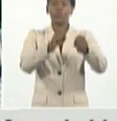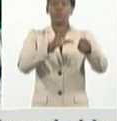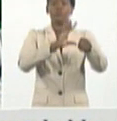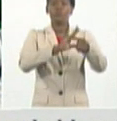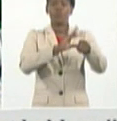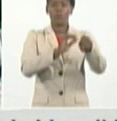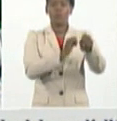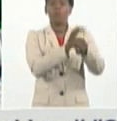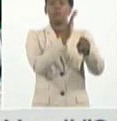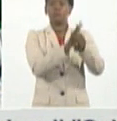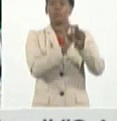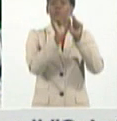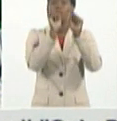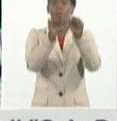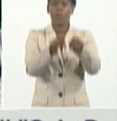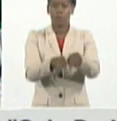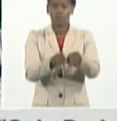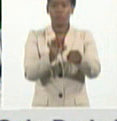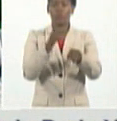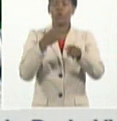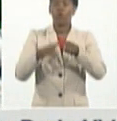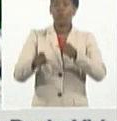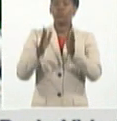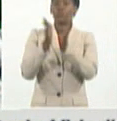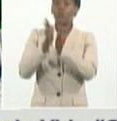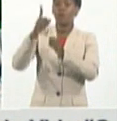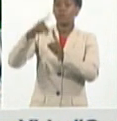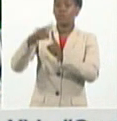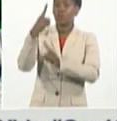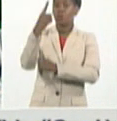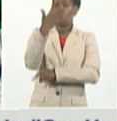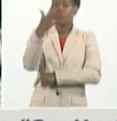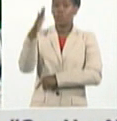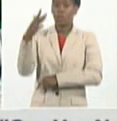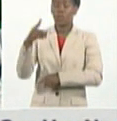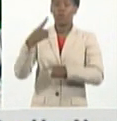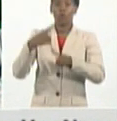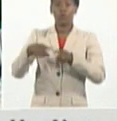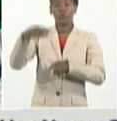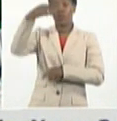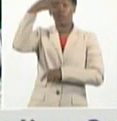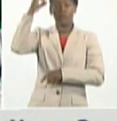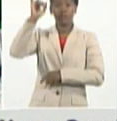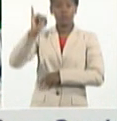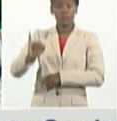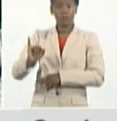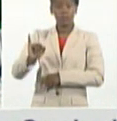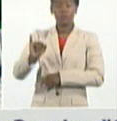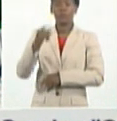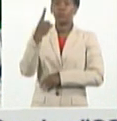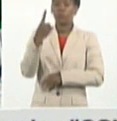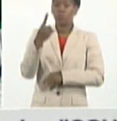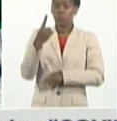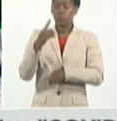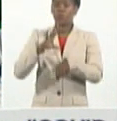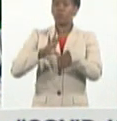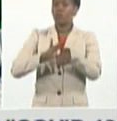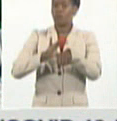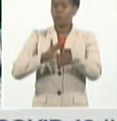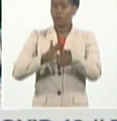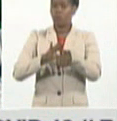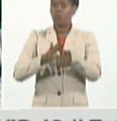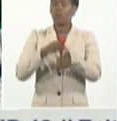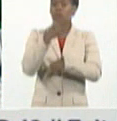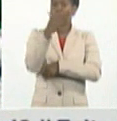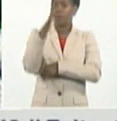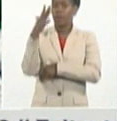de la transmisión autóctona en Matanzas, una haitiana y un mariense como consecuencia de la transmisión